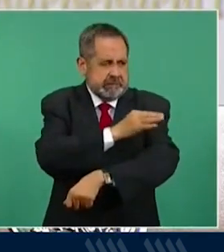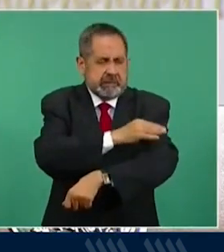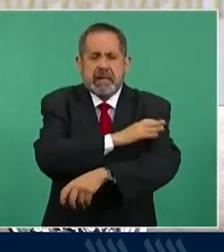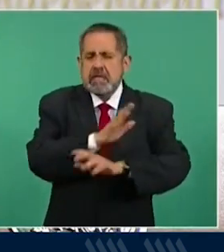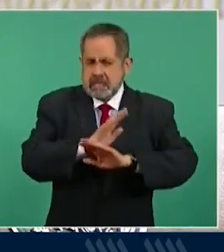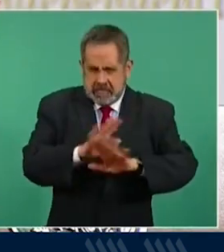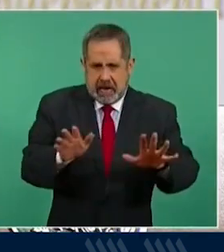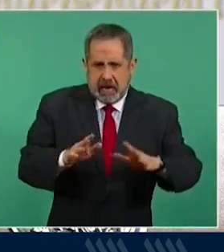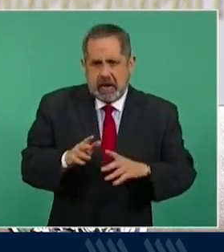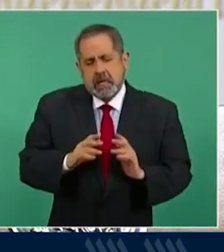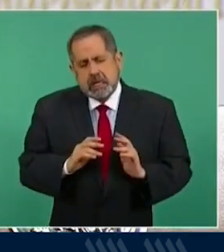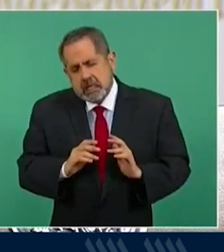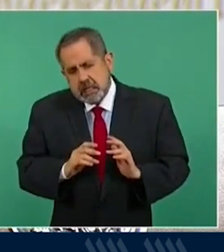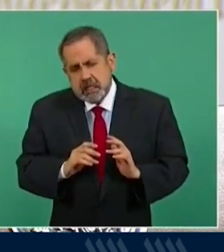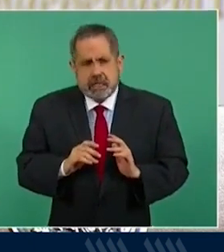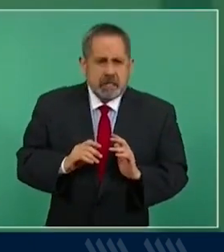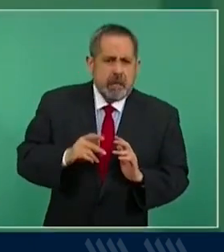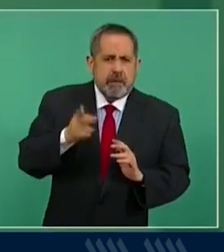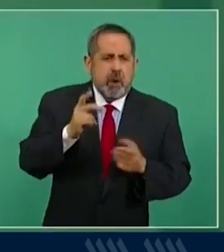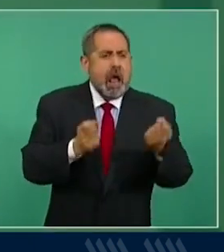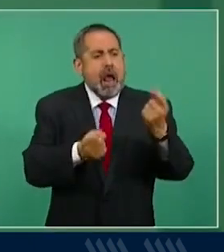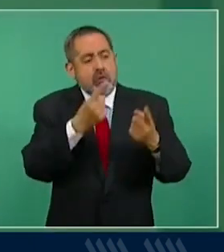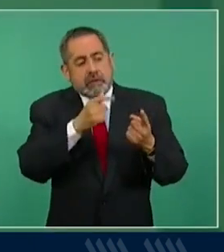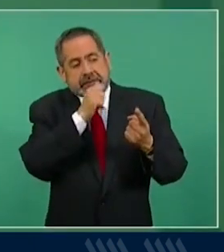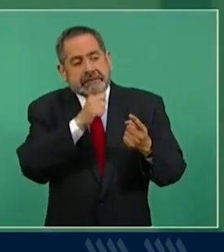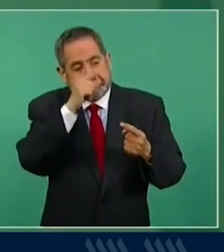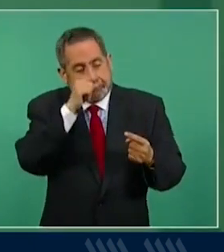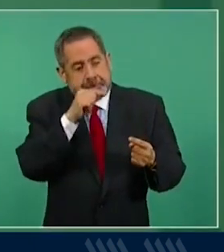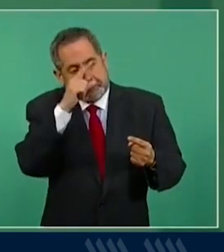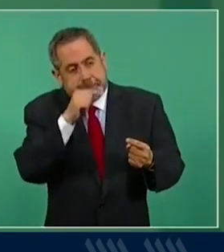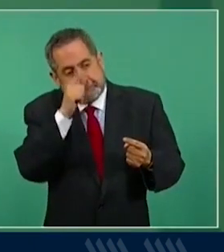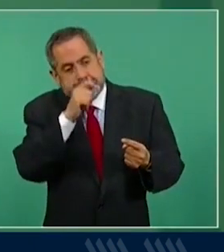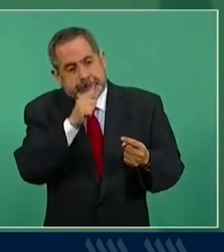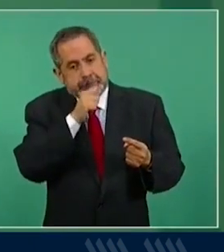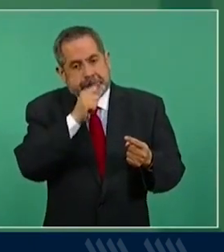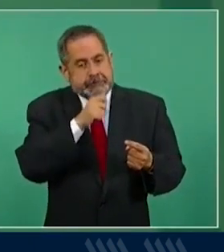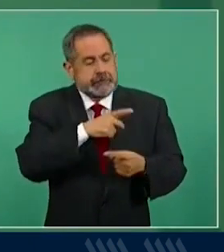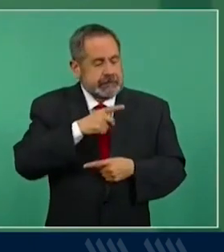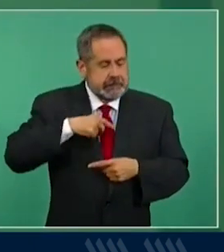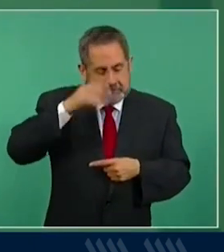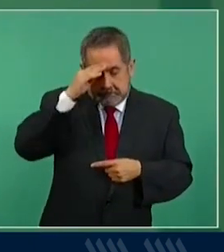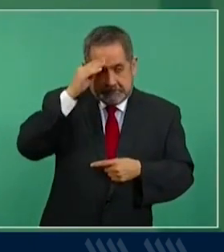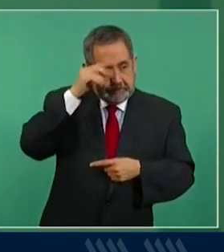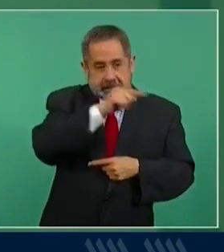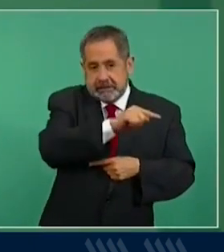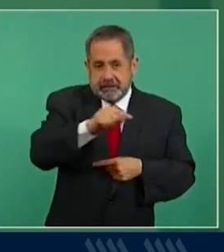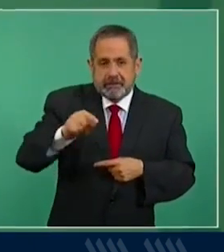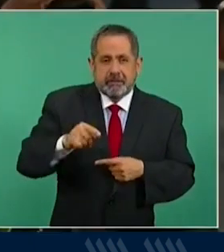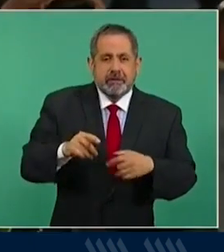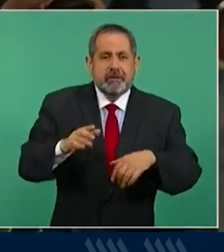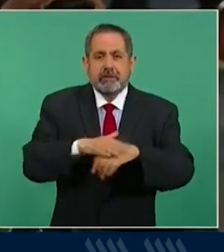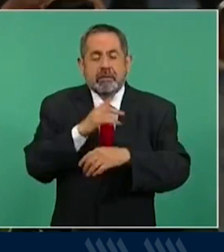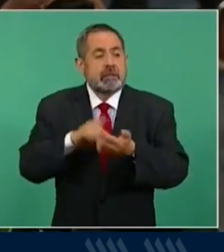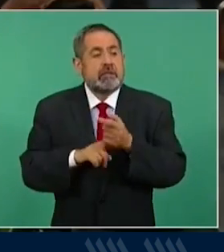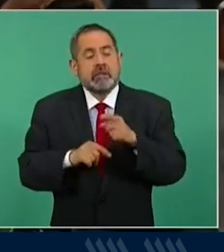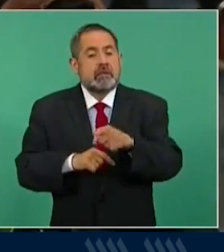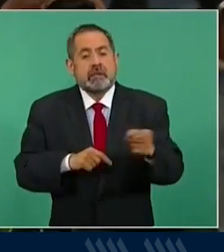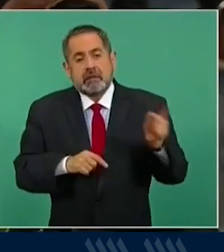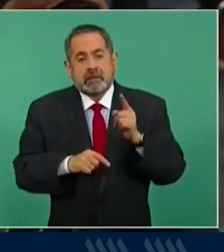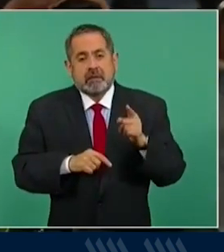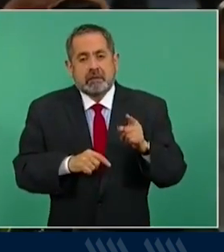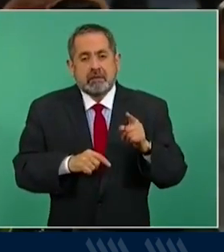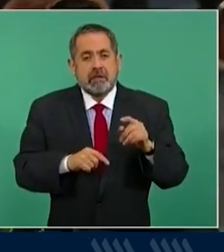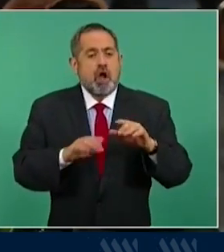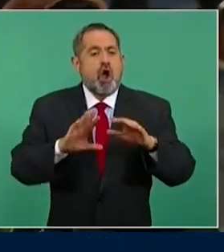rezagados, que tienen que ver básicamente con los que viven en